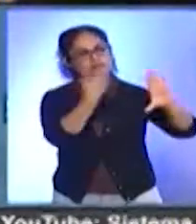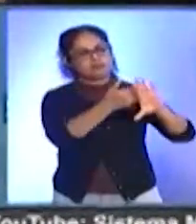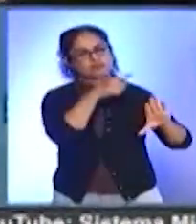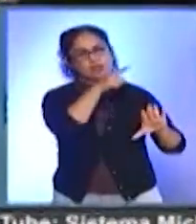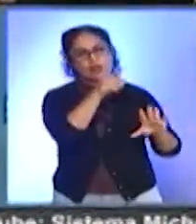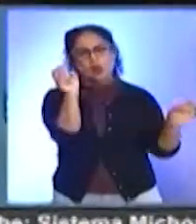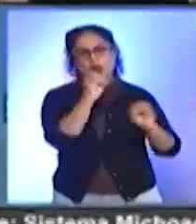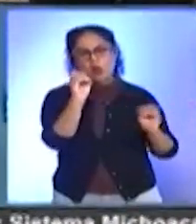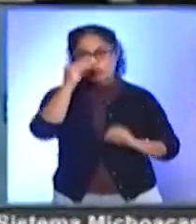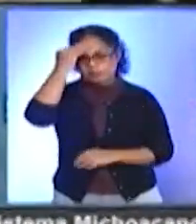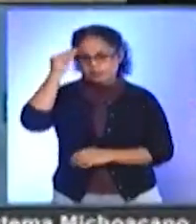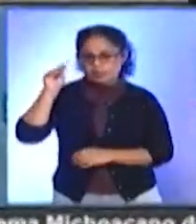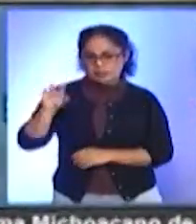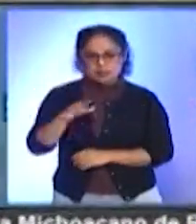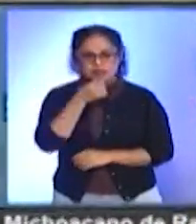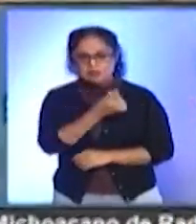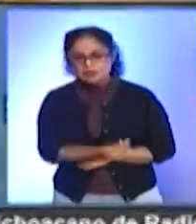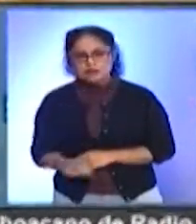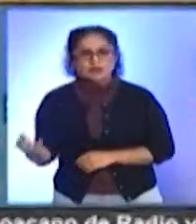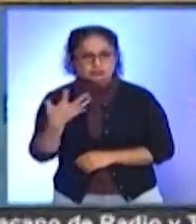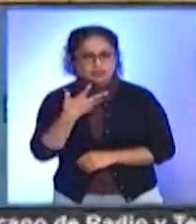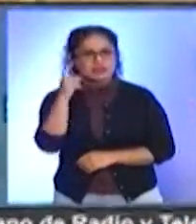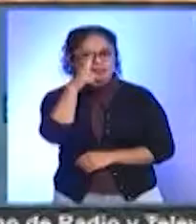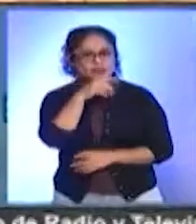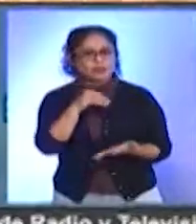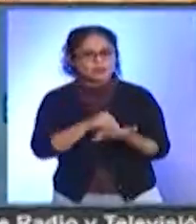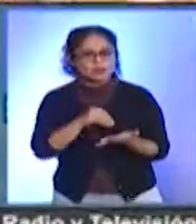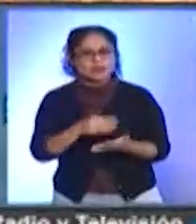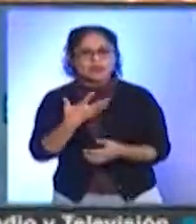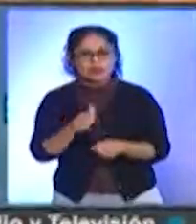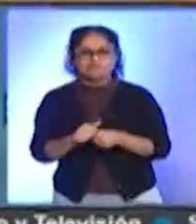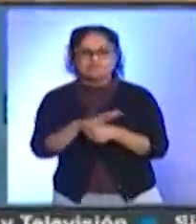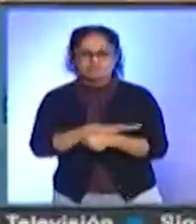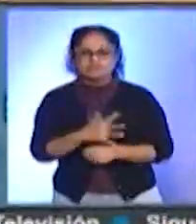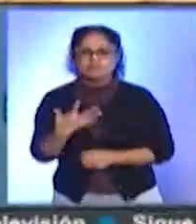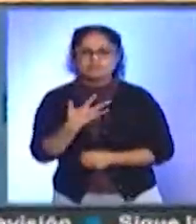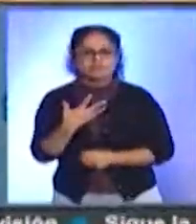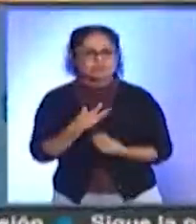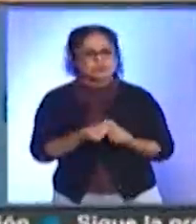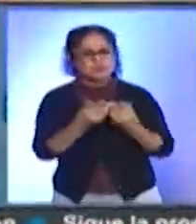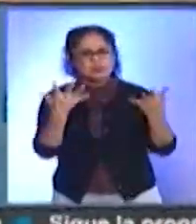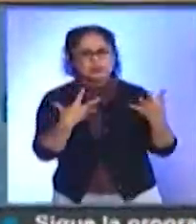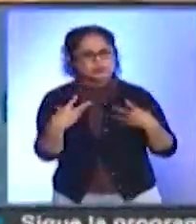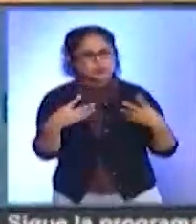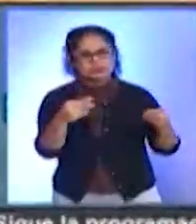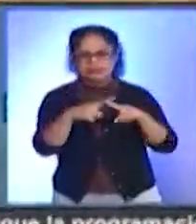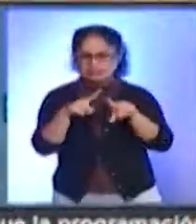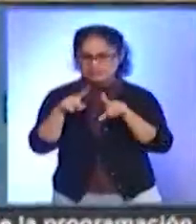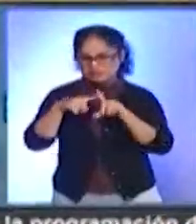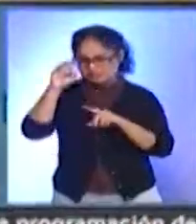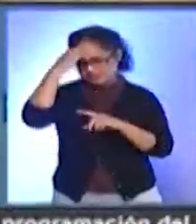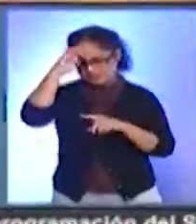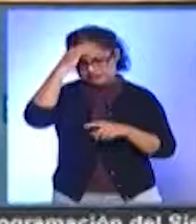aplicar la vacuna a menores de edad frente a la complicada situación que se vive por la aparición de variantes que ponen en mayor riesgo